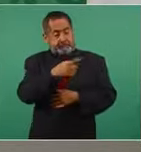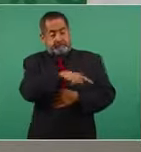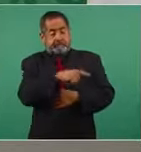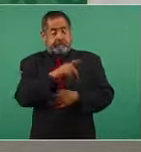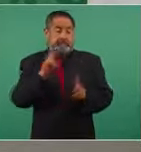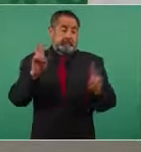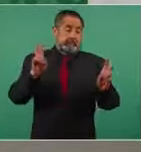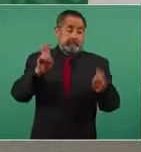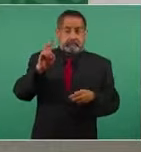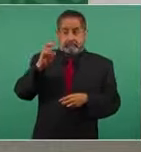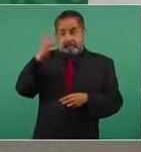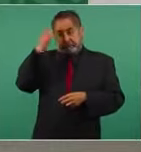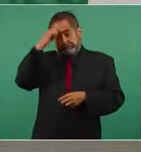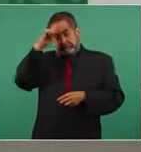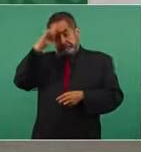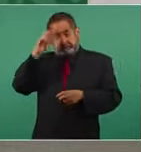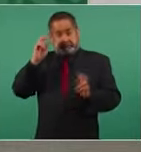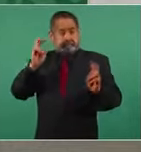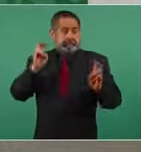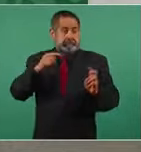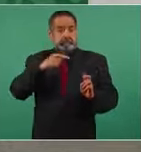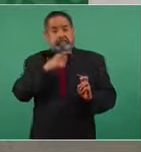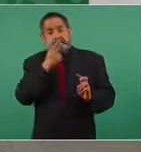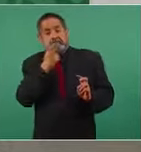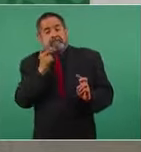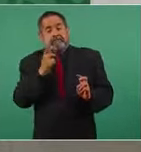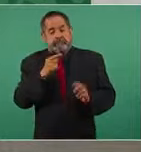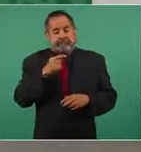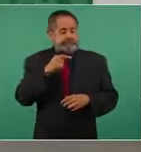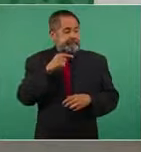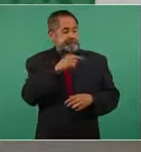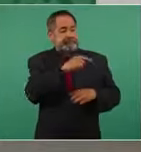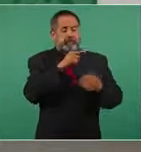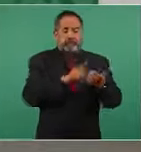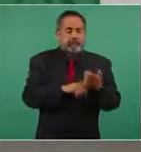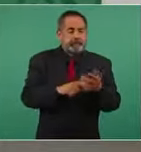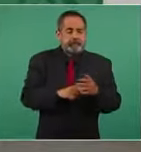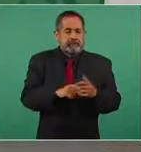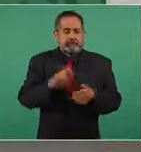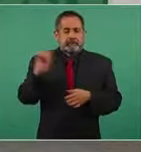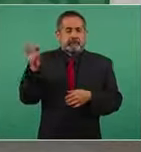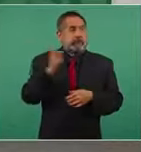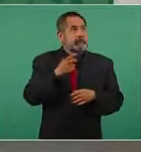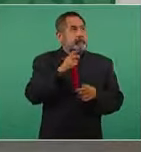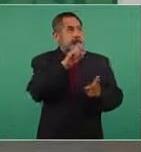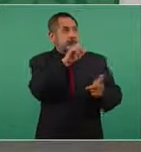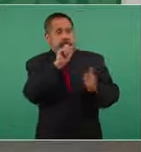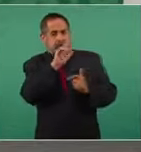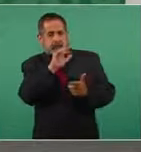analistas económicos hablan de que las remesas son